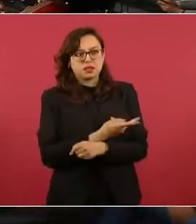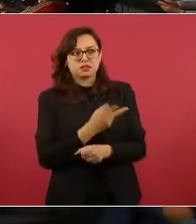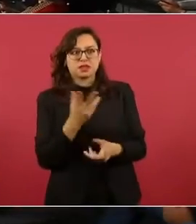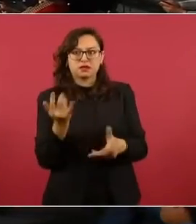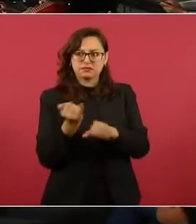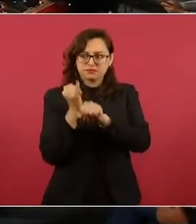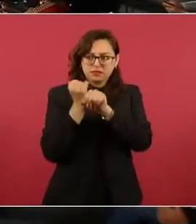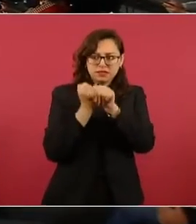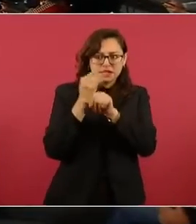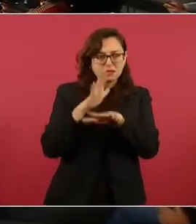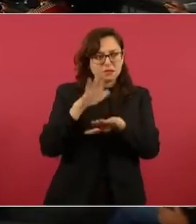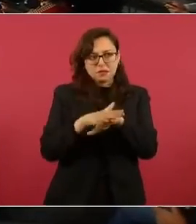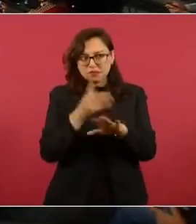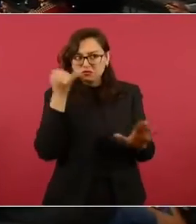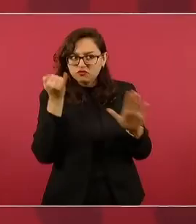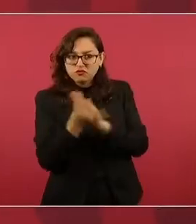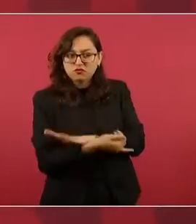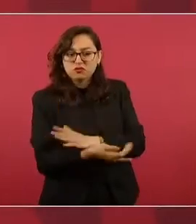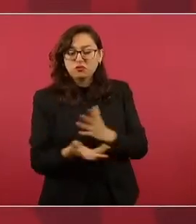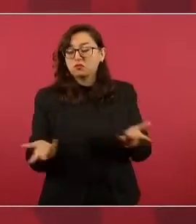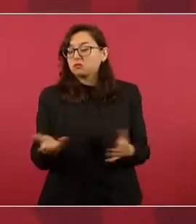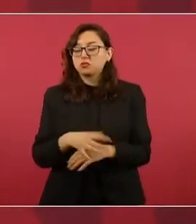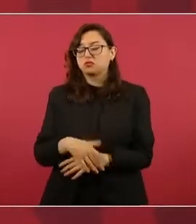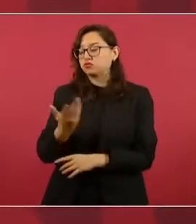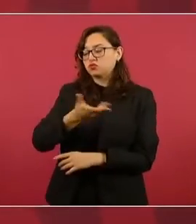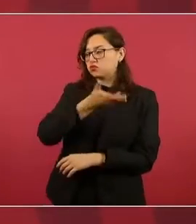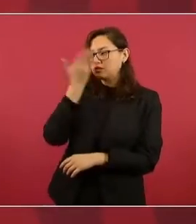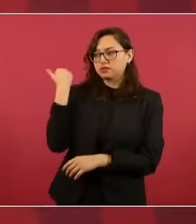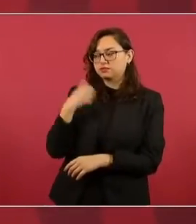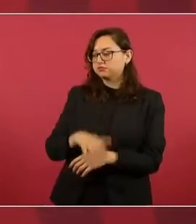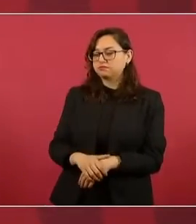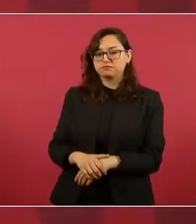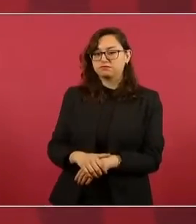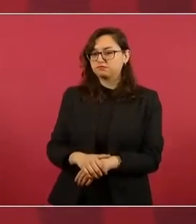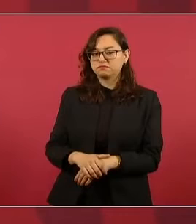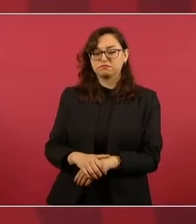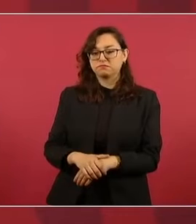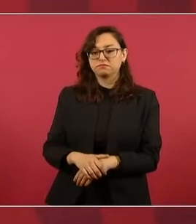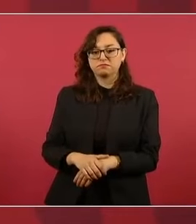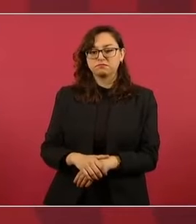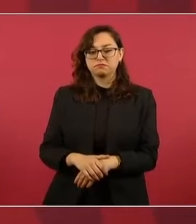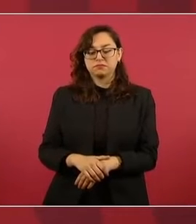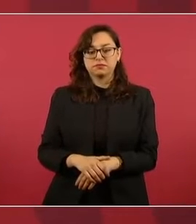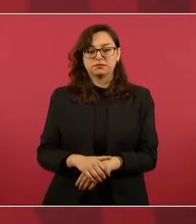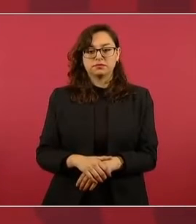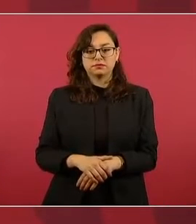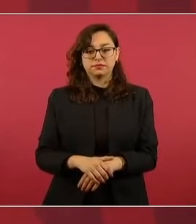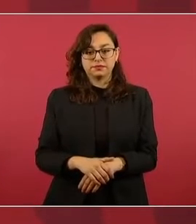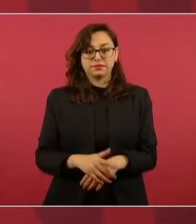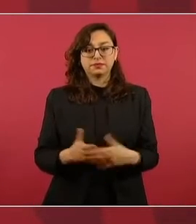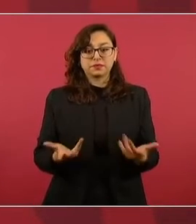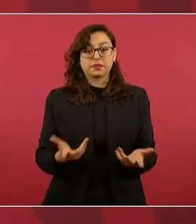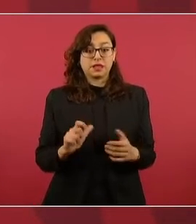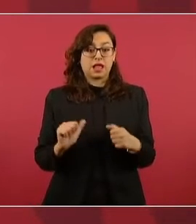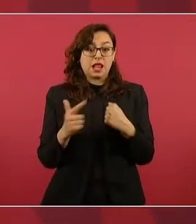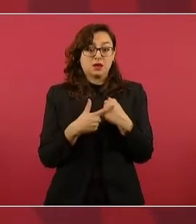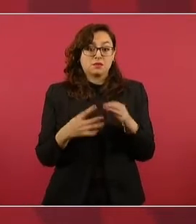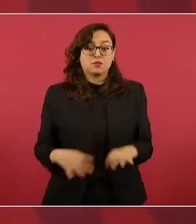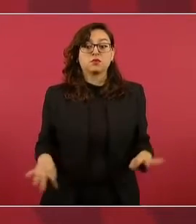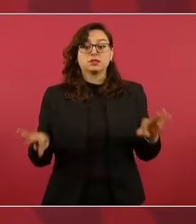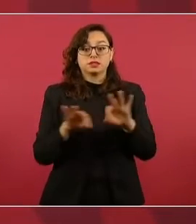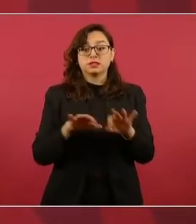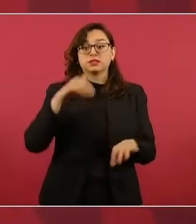expedientes? ¿No le han informado de eso? No, no tengo información. Hay algo que quiero comentarles